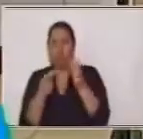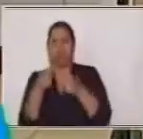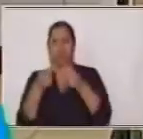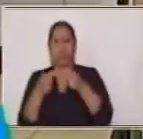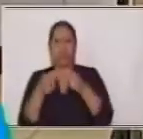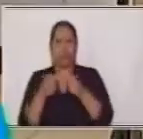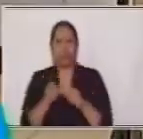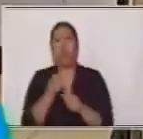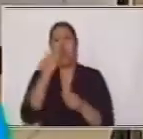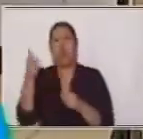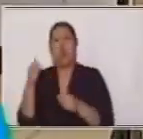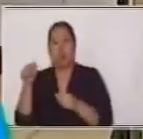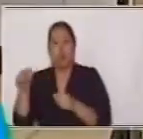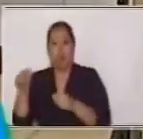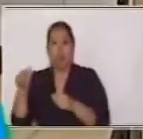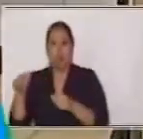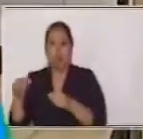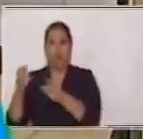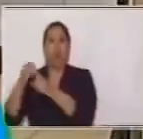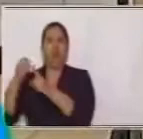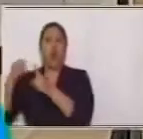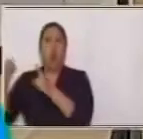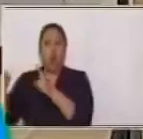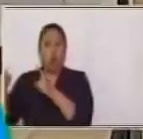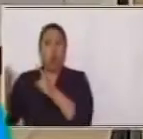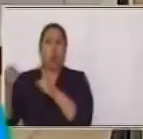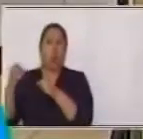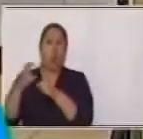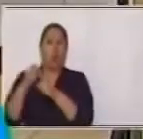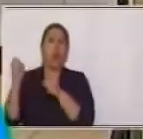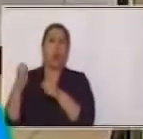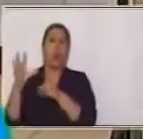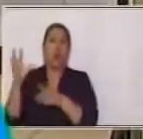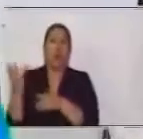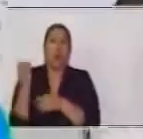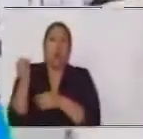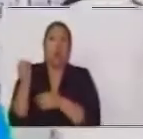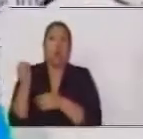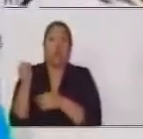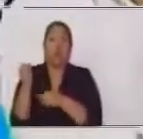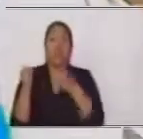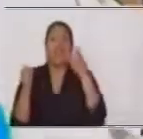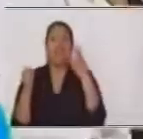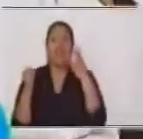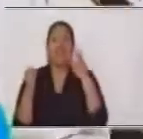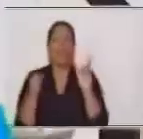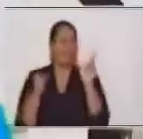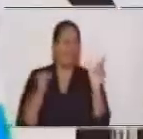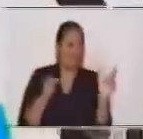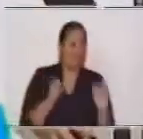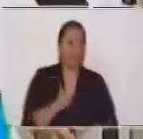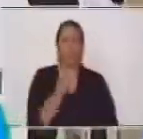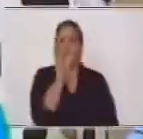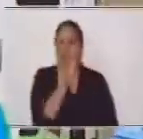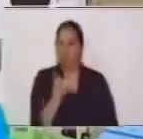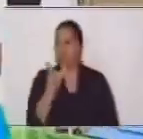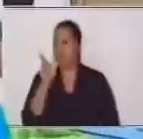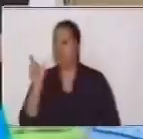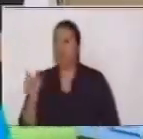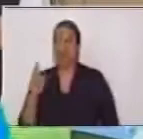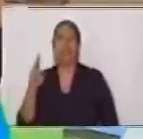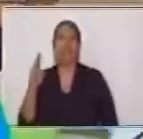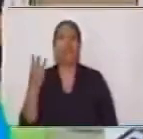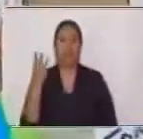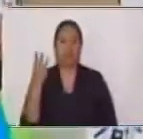la otra. Y ahora estamos cerrando el tema de oraciones compuestas con las oraciones yuxtapuestas, que son las que están